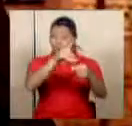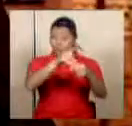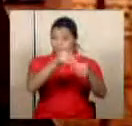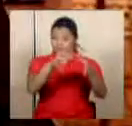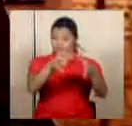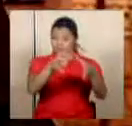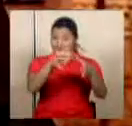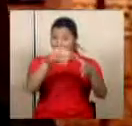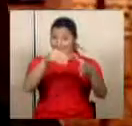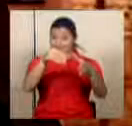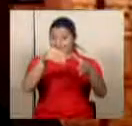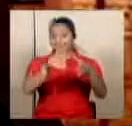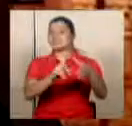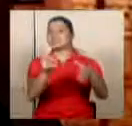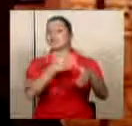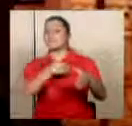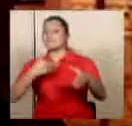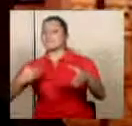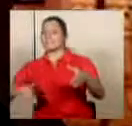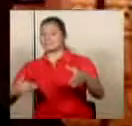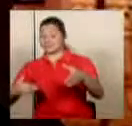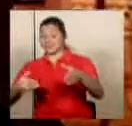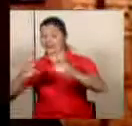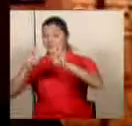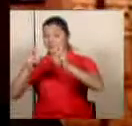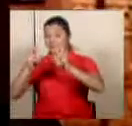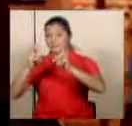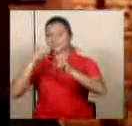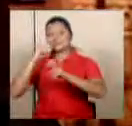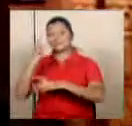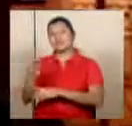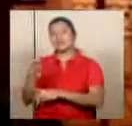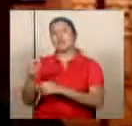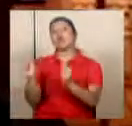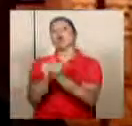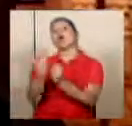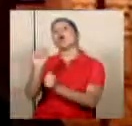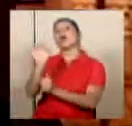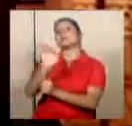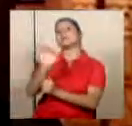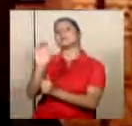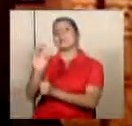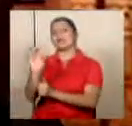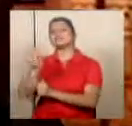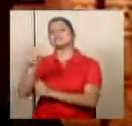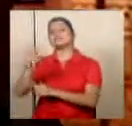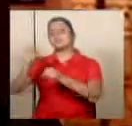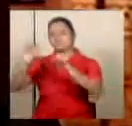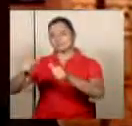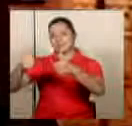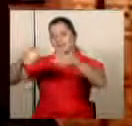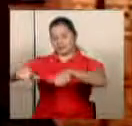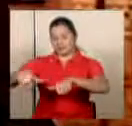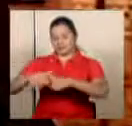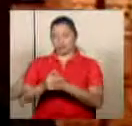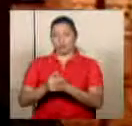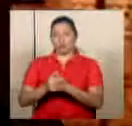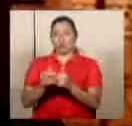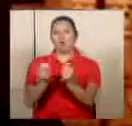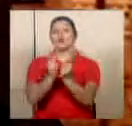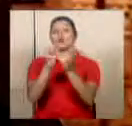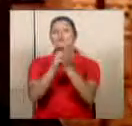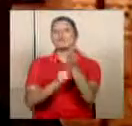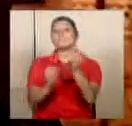la Comisión de Asuntos Hacendarios junto a Epsi Campbell respaldó ese informe afirmativo de mayoría con un